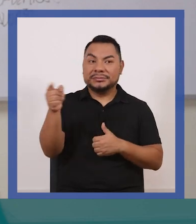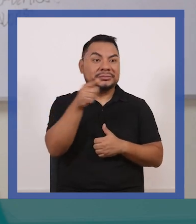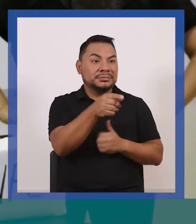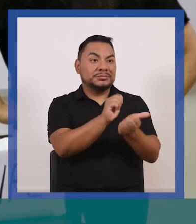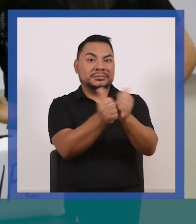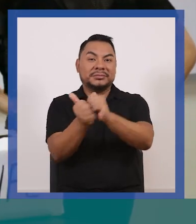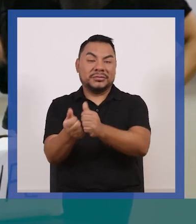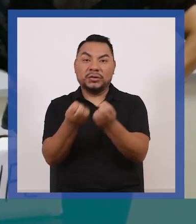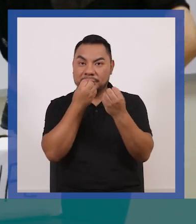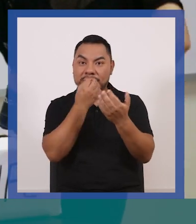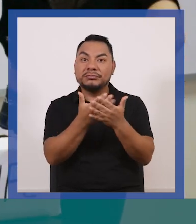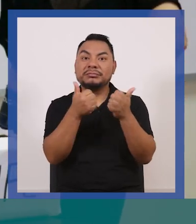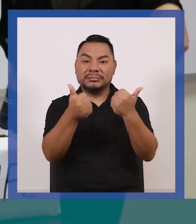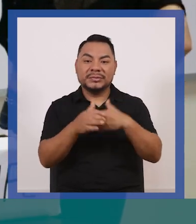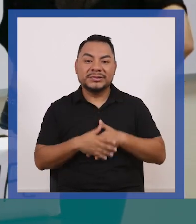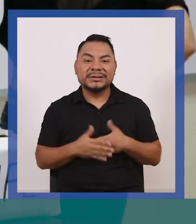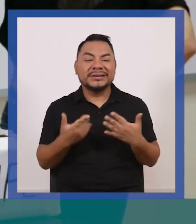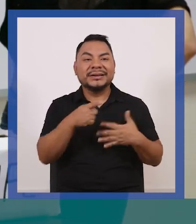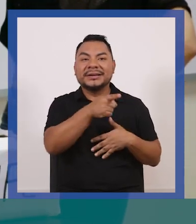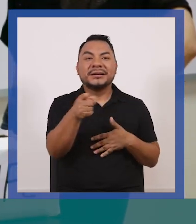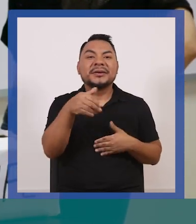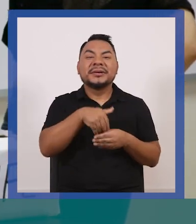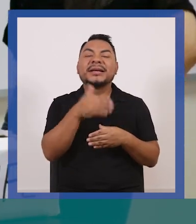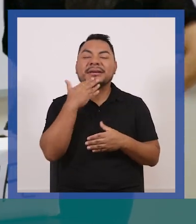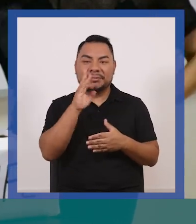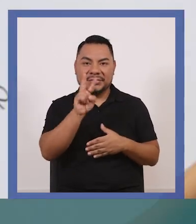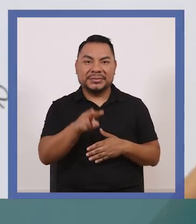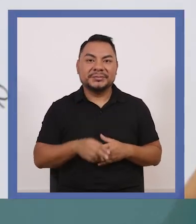candidatos, por cierto, pero no sé por qué me habrán votado.